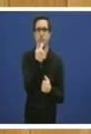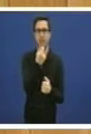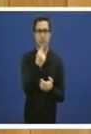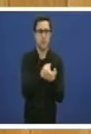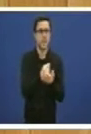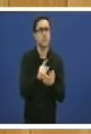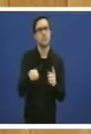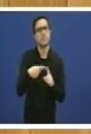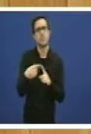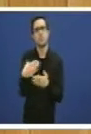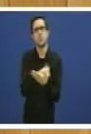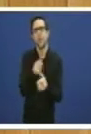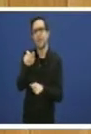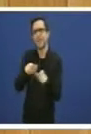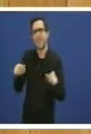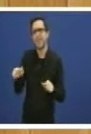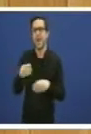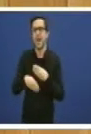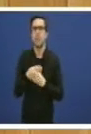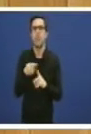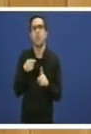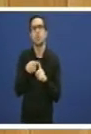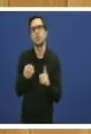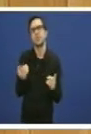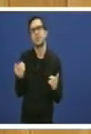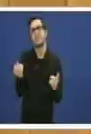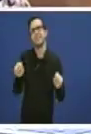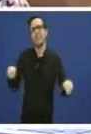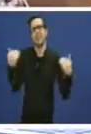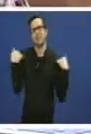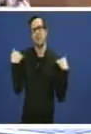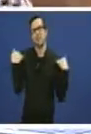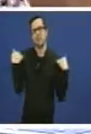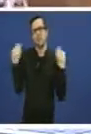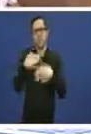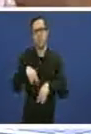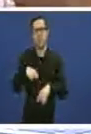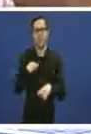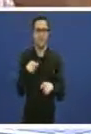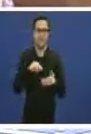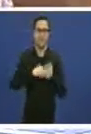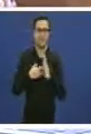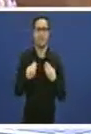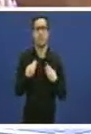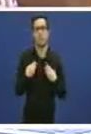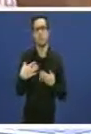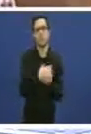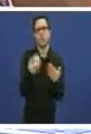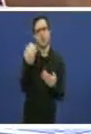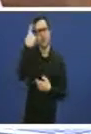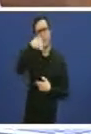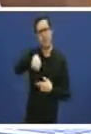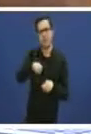un uso irresponsable do noso sistema Todos debemos de ser moi conscientes e responsables de que